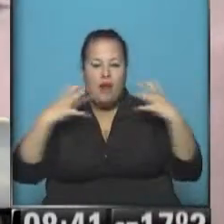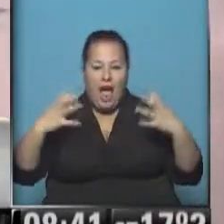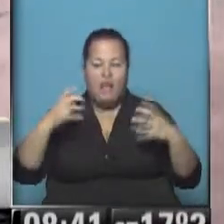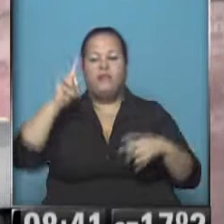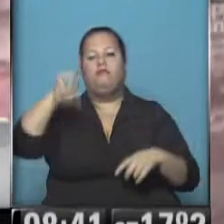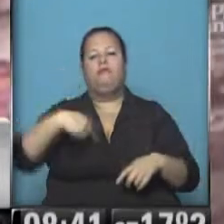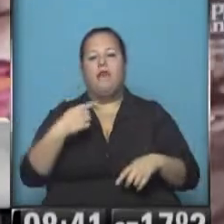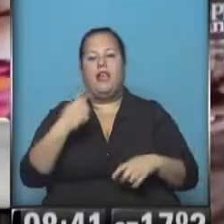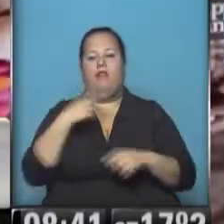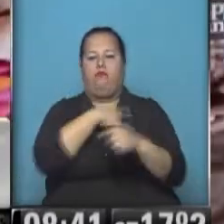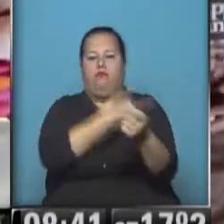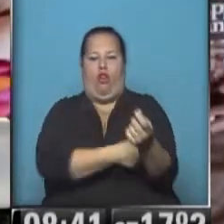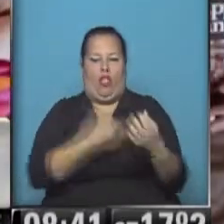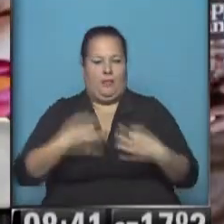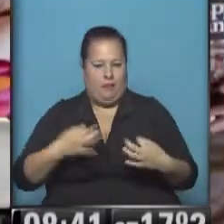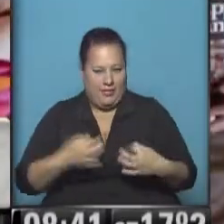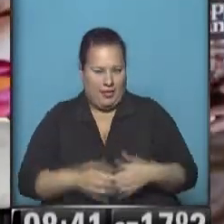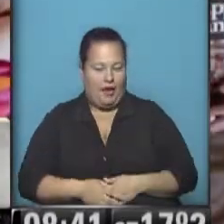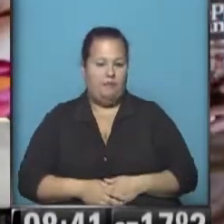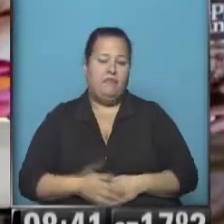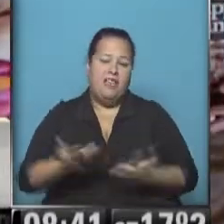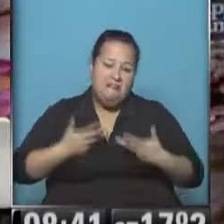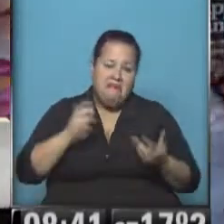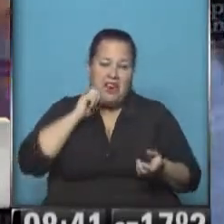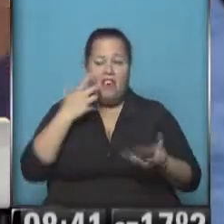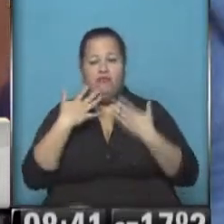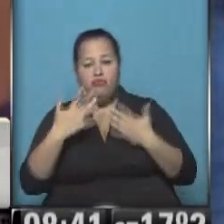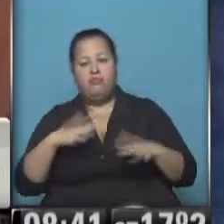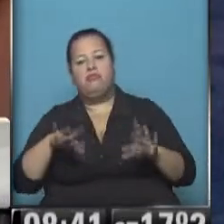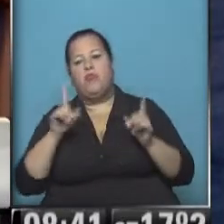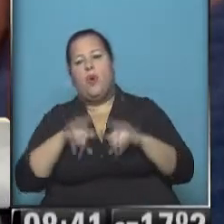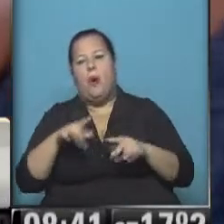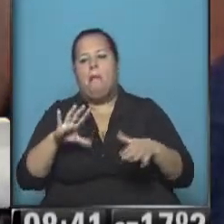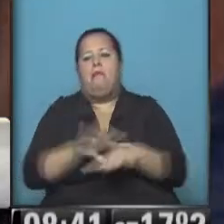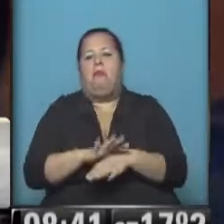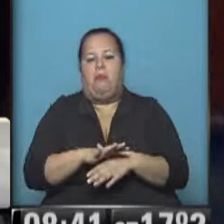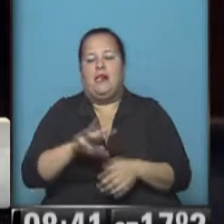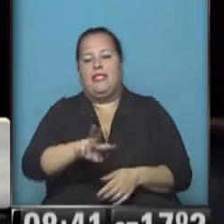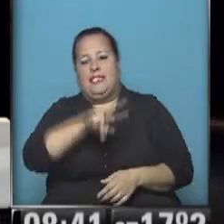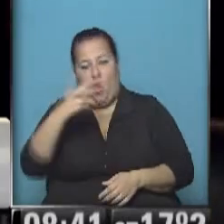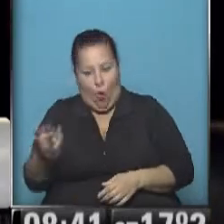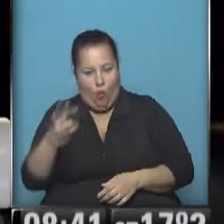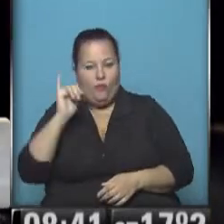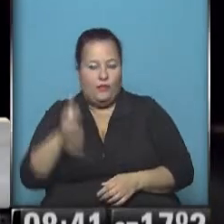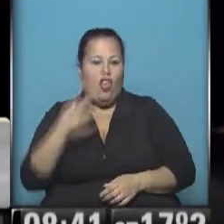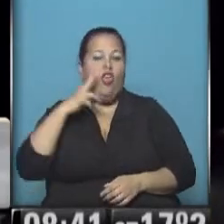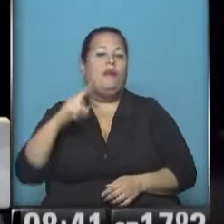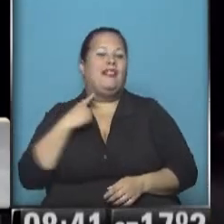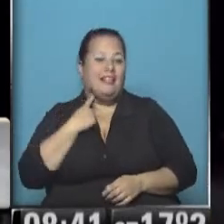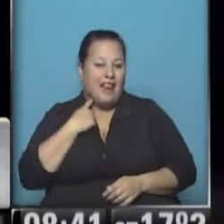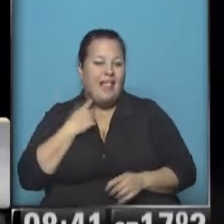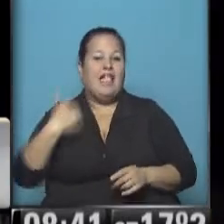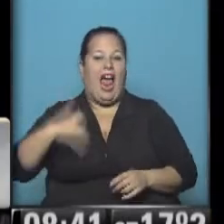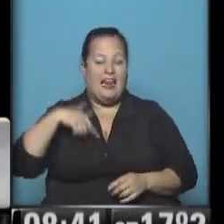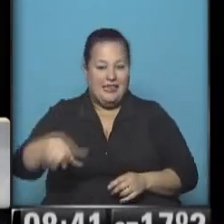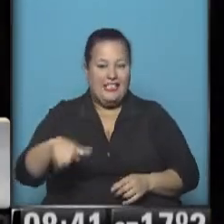pasan a tener poderes sobrenaturales. Entretenida y con buenos efectos, más notas perfectas, segunda parte. Sí, en 2013 estrenó en